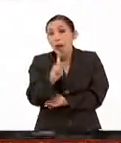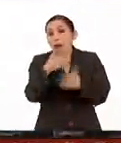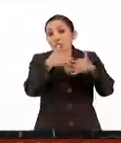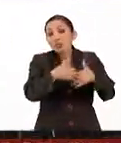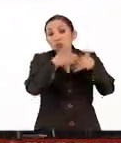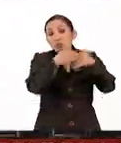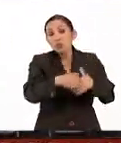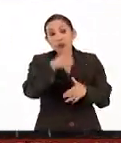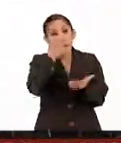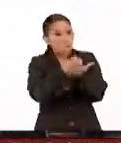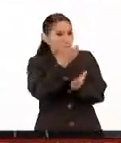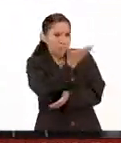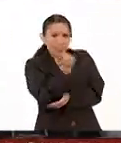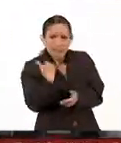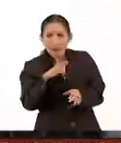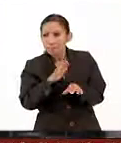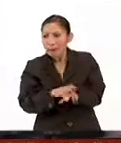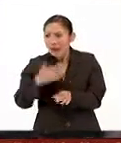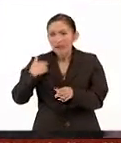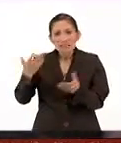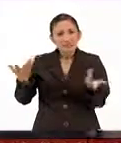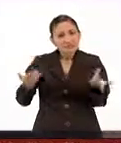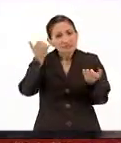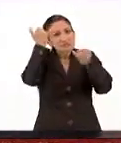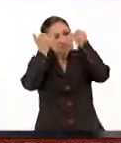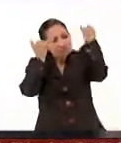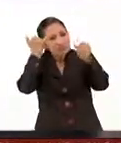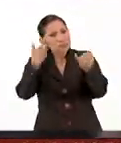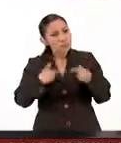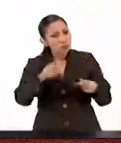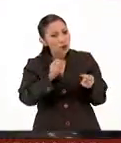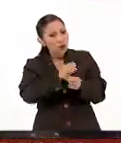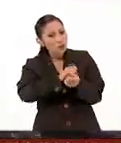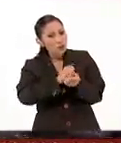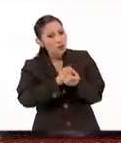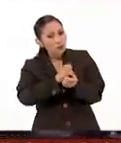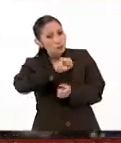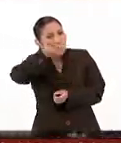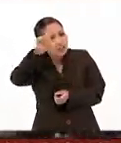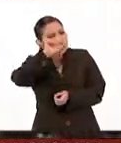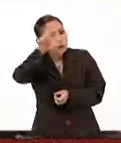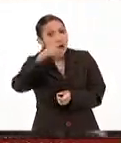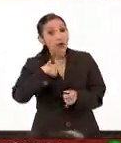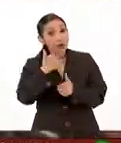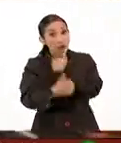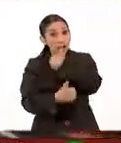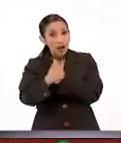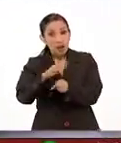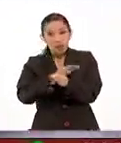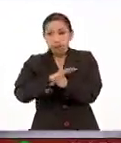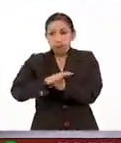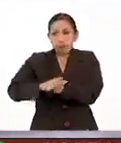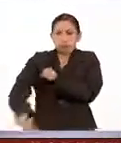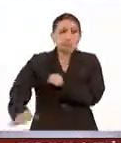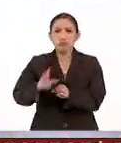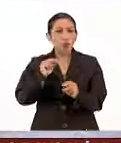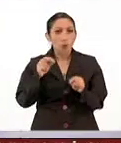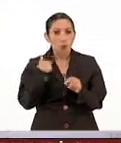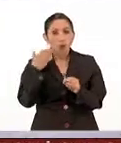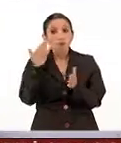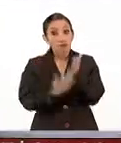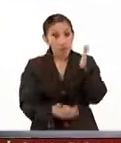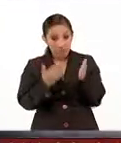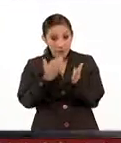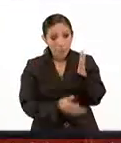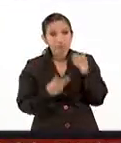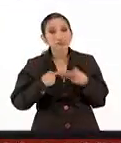industria está demandando de gran cantidad de especialistas. No es una carrera que esté saturada, creo que es